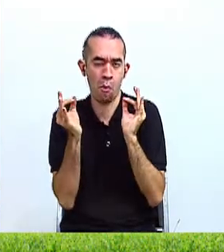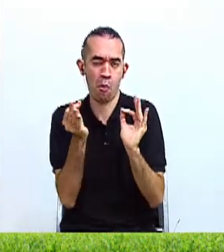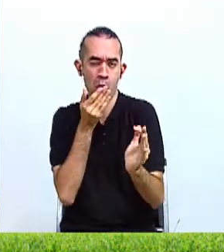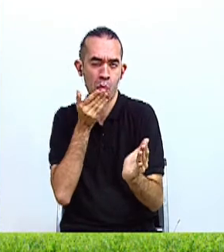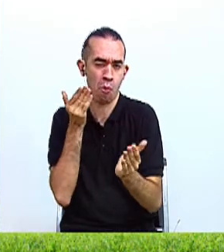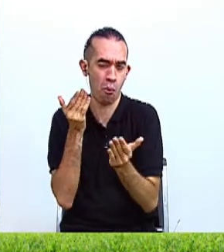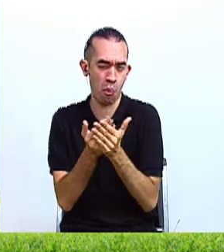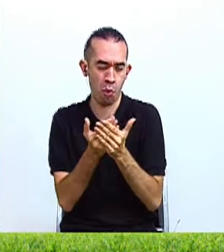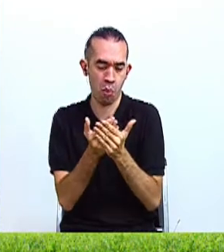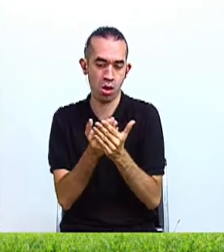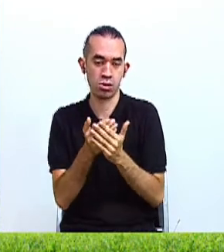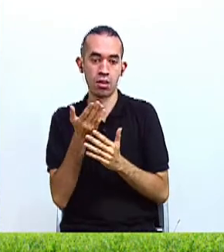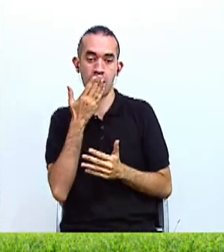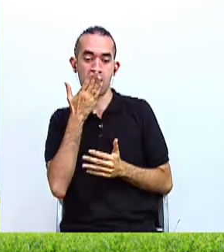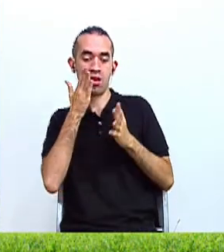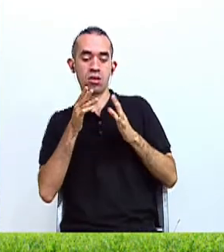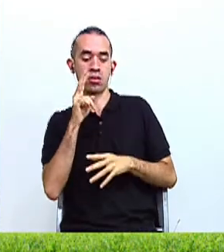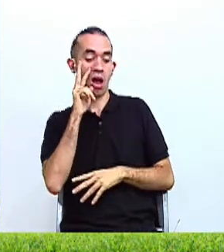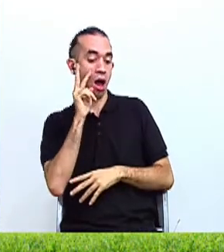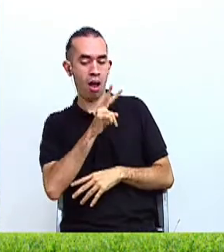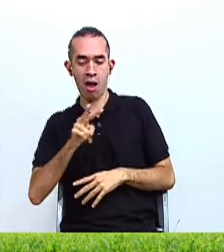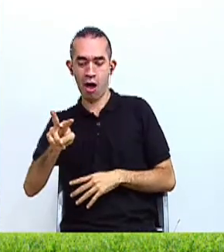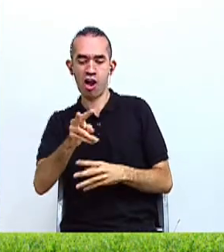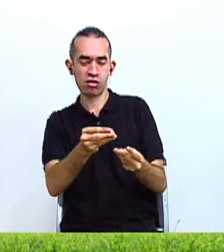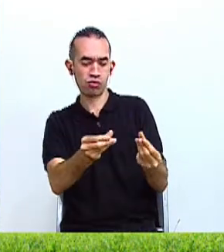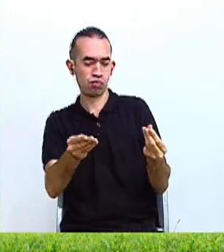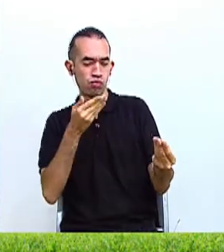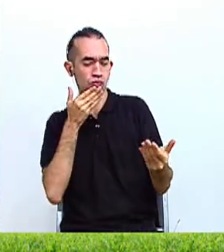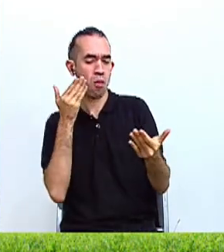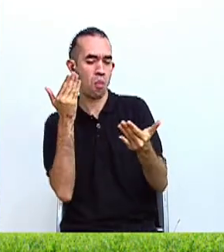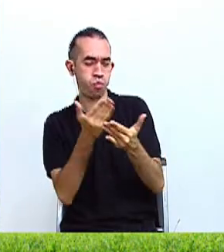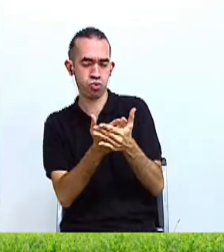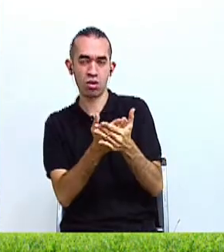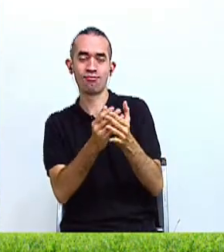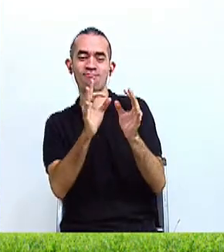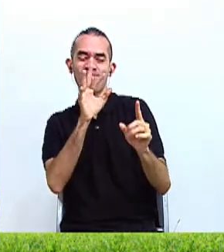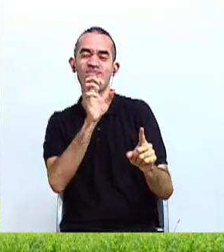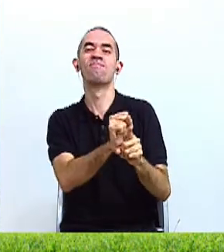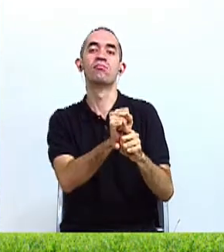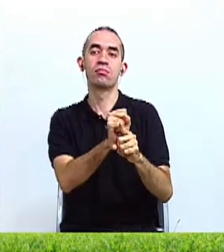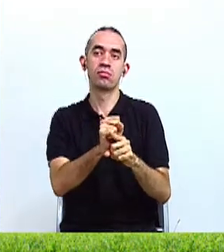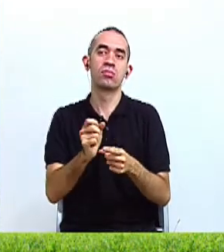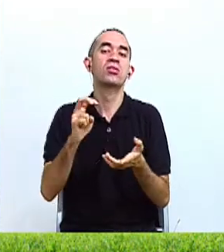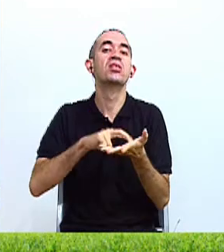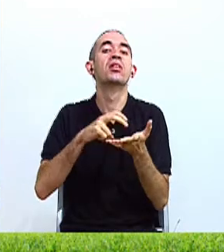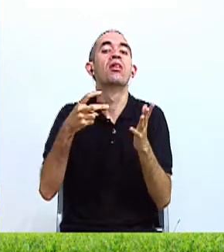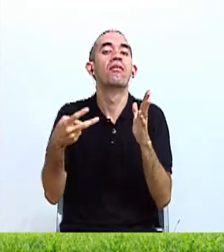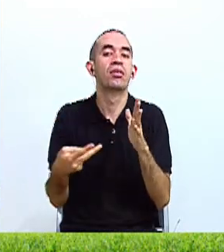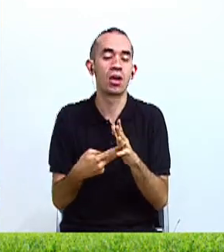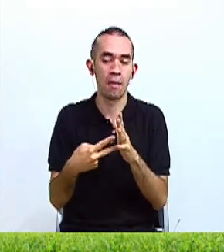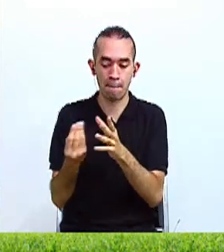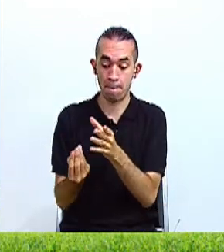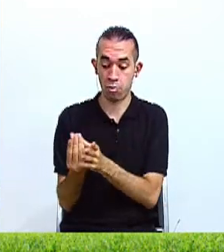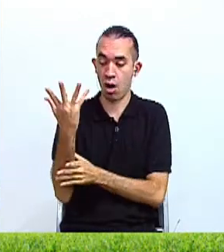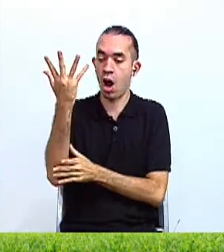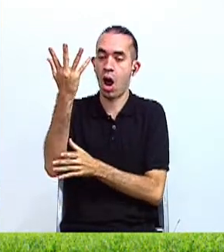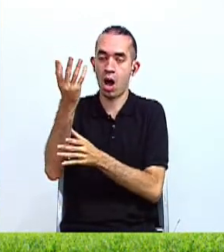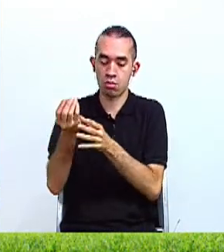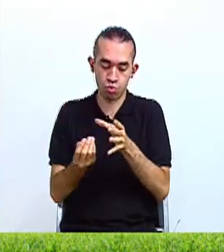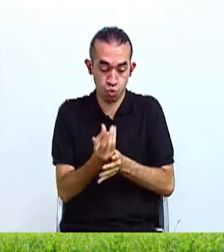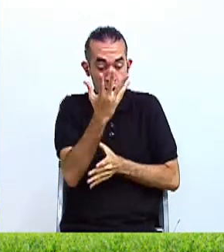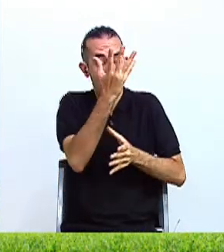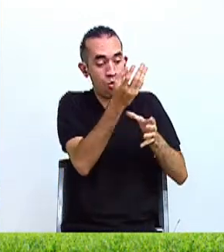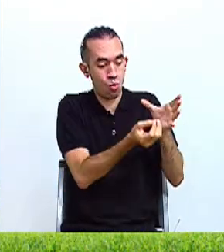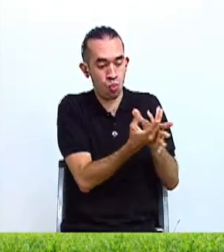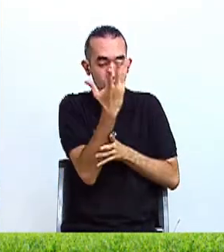mucha fertilidad en el territorio nacional, favorecido, por supuesto, por el material volcánico, que a través